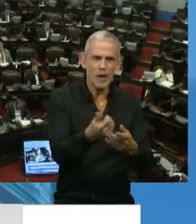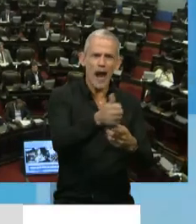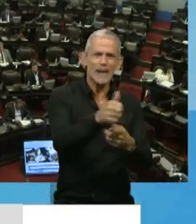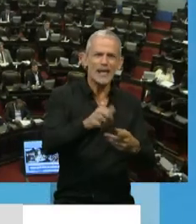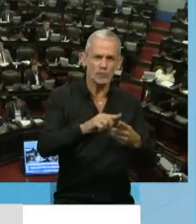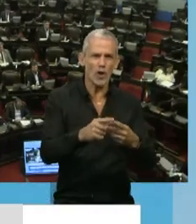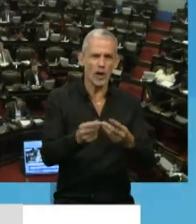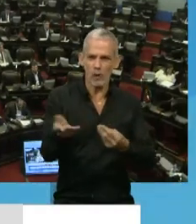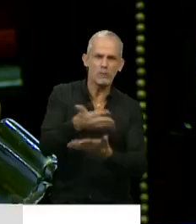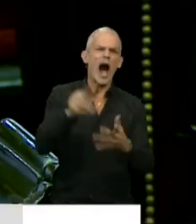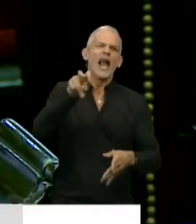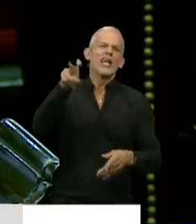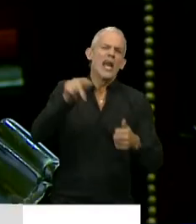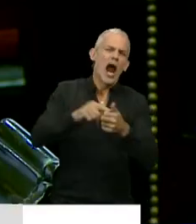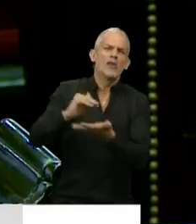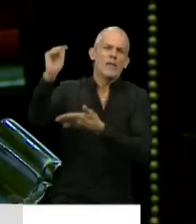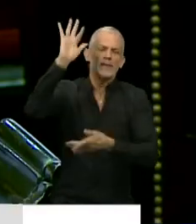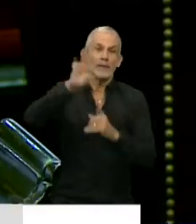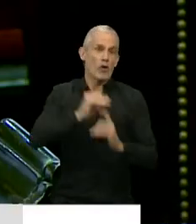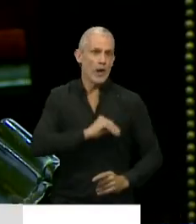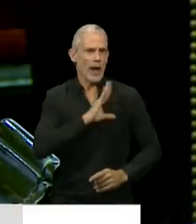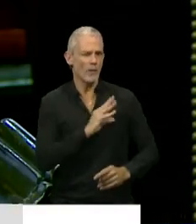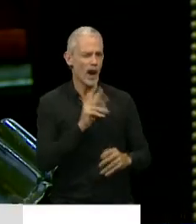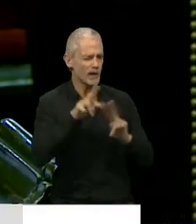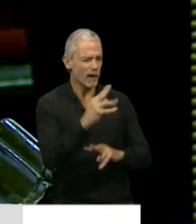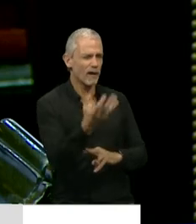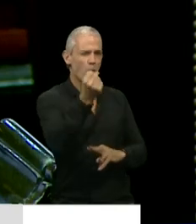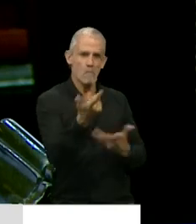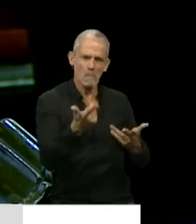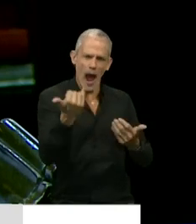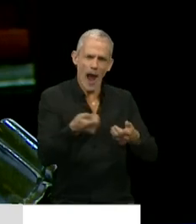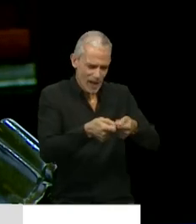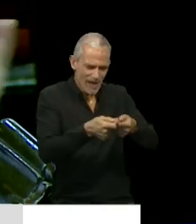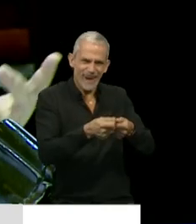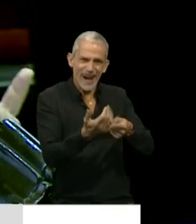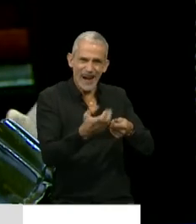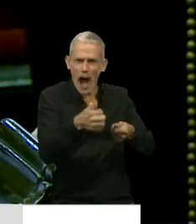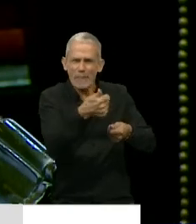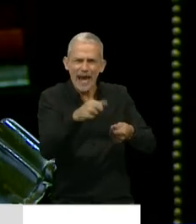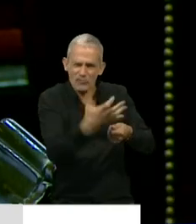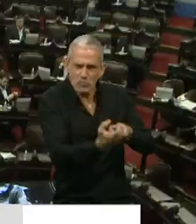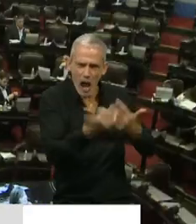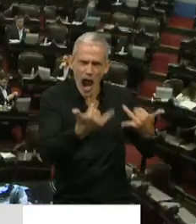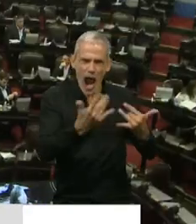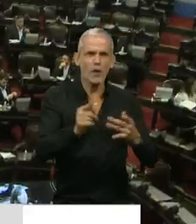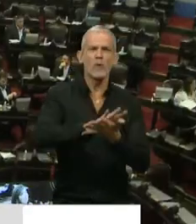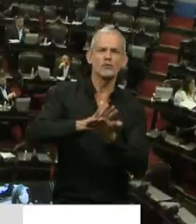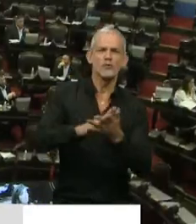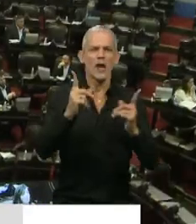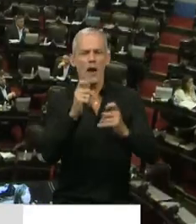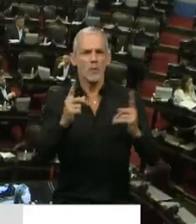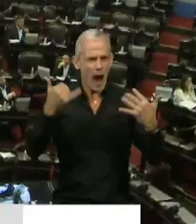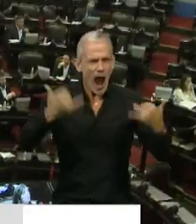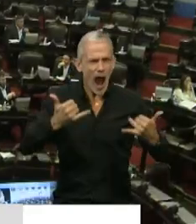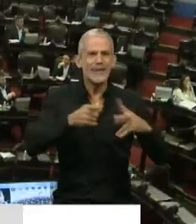sabemos cómo alquilar, hasta cómo enamorarnos, hasta de qué manera poder resolver tal o cual situación. Lo único que no cambió